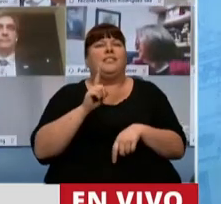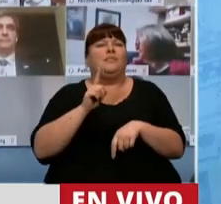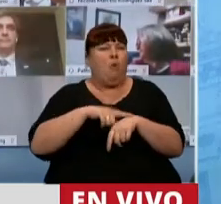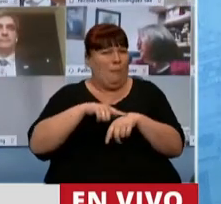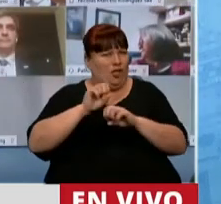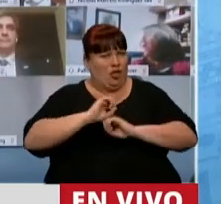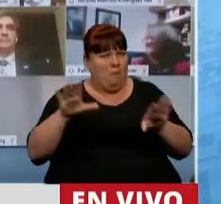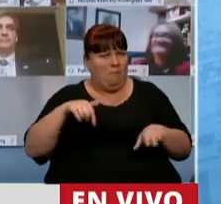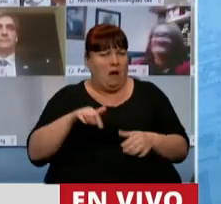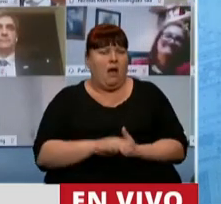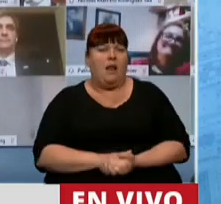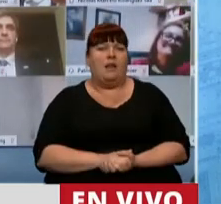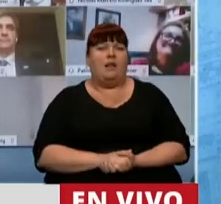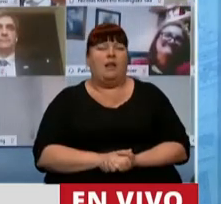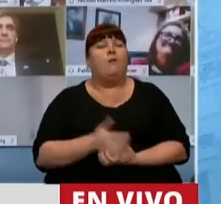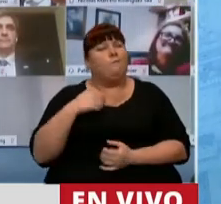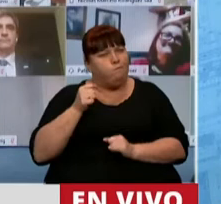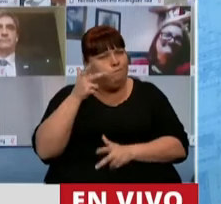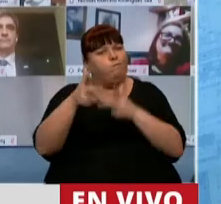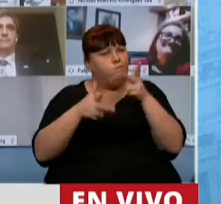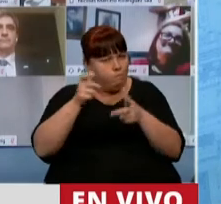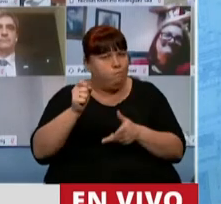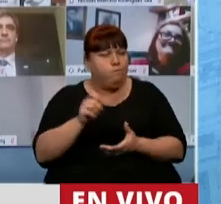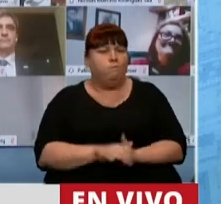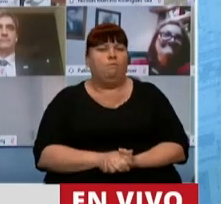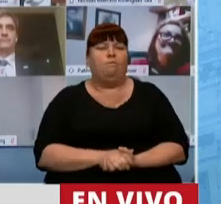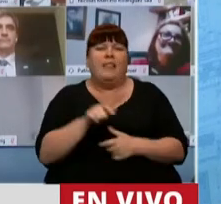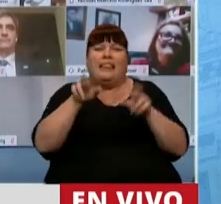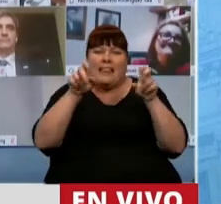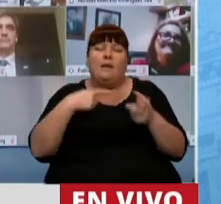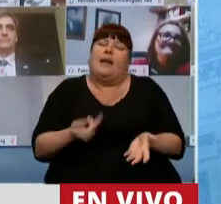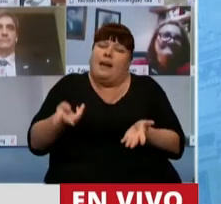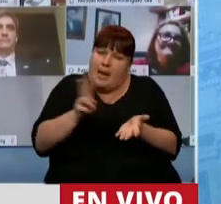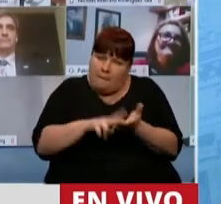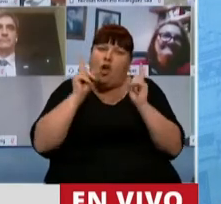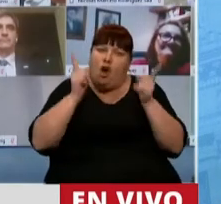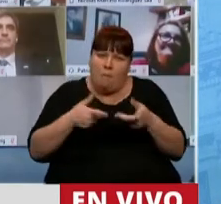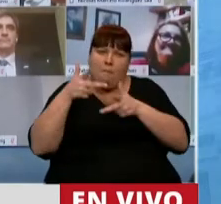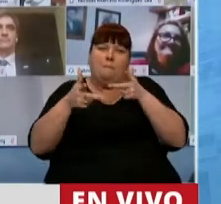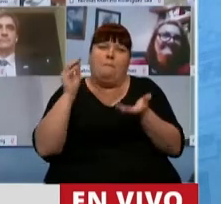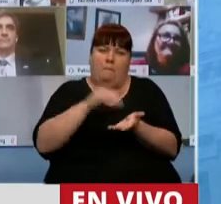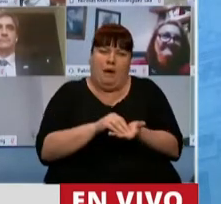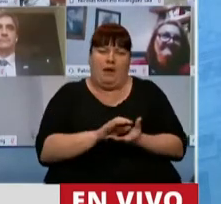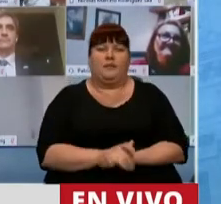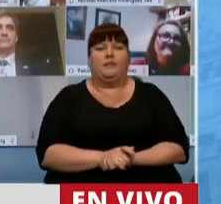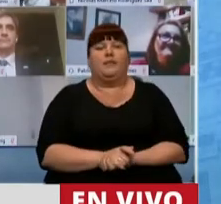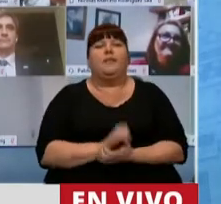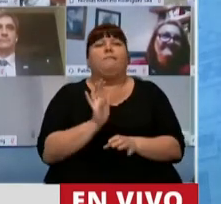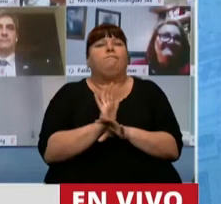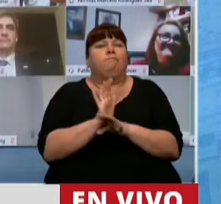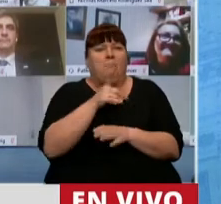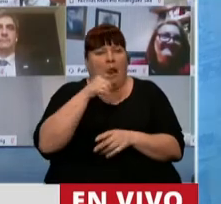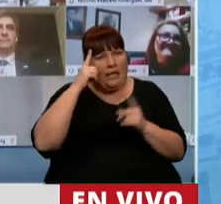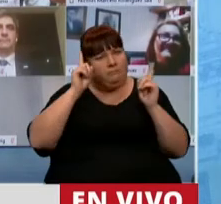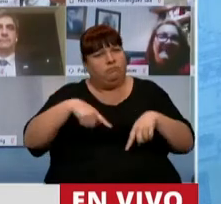momento adecuado. Lo he planteado este tema y lo voy a volver a plantear. Significaría una